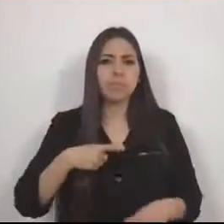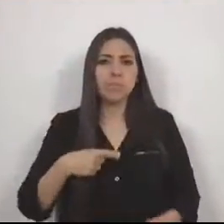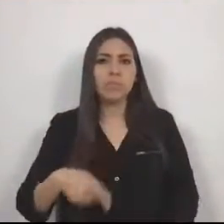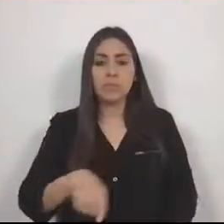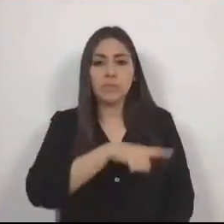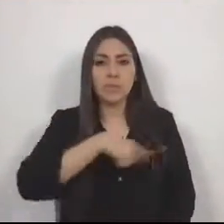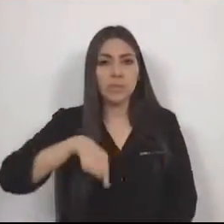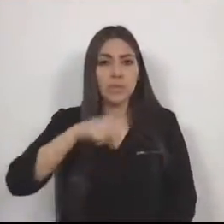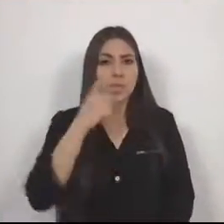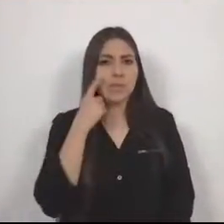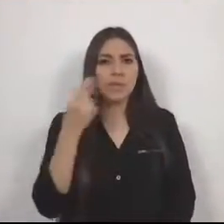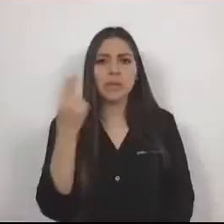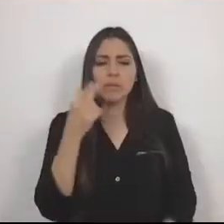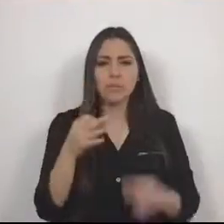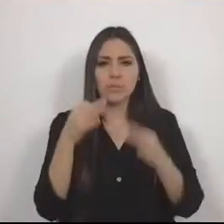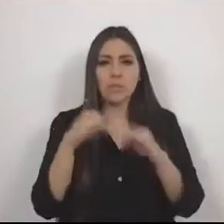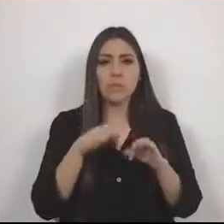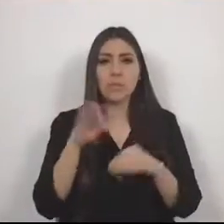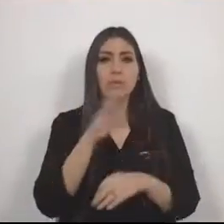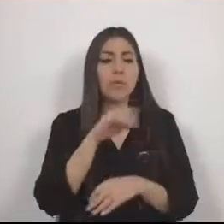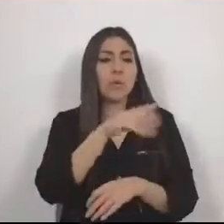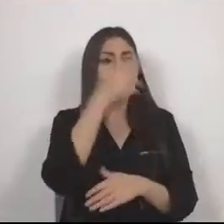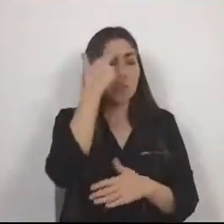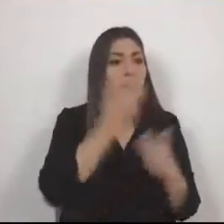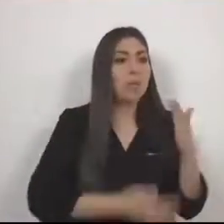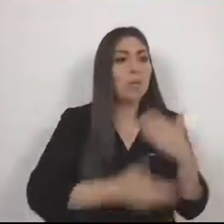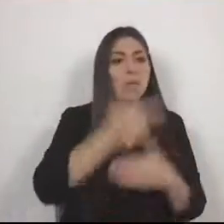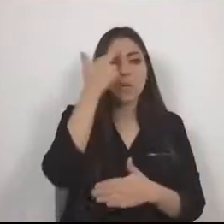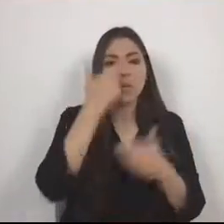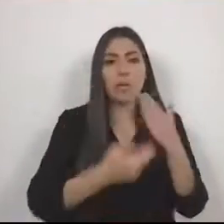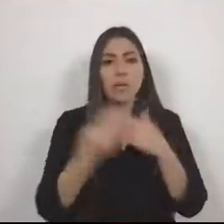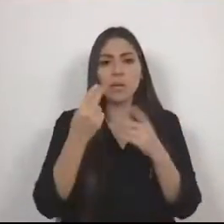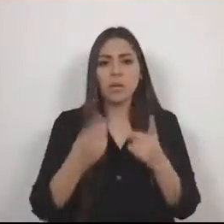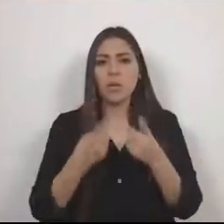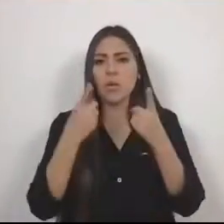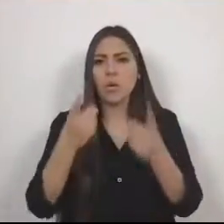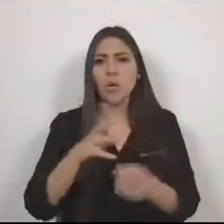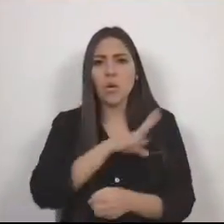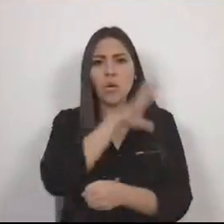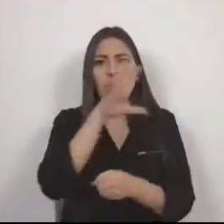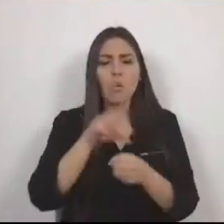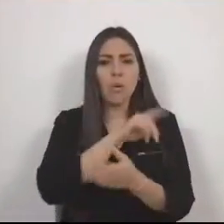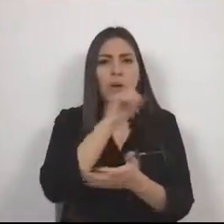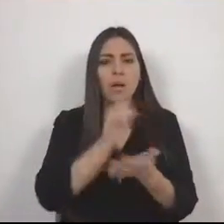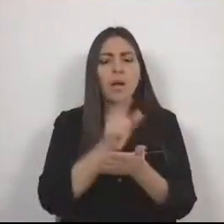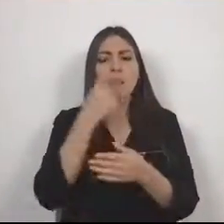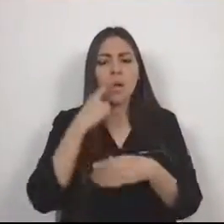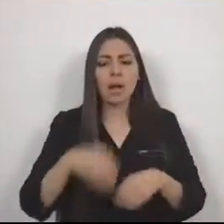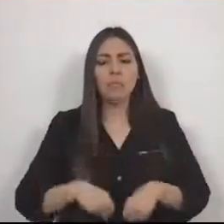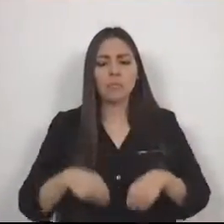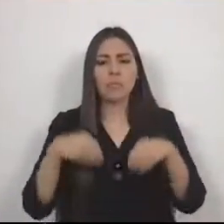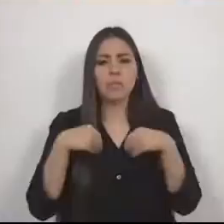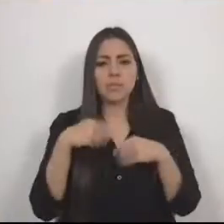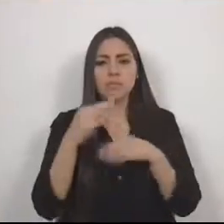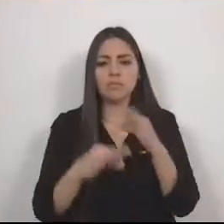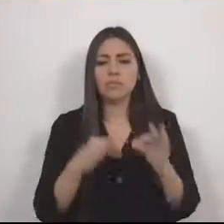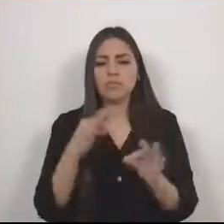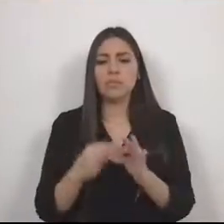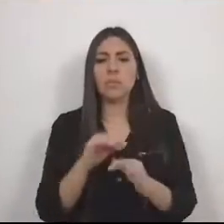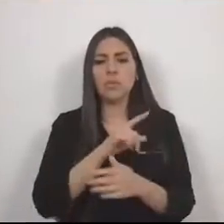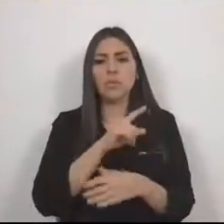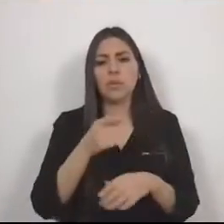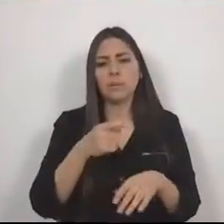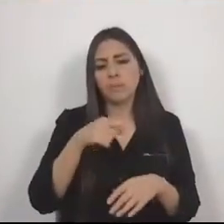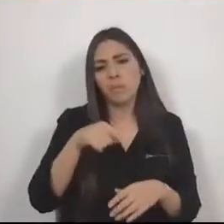concretas y dotar a quien aplica la norma de instrumentos perfectibles para que se viva en un Estado de derecho. Por ello, la fracción del